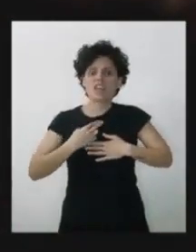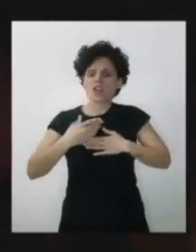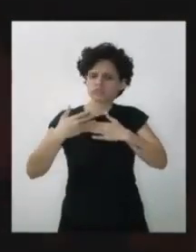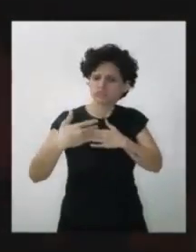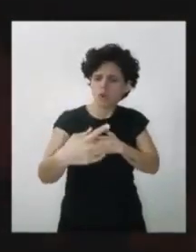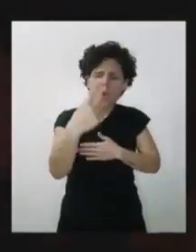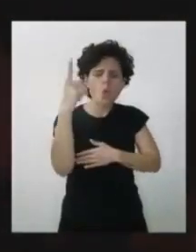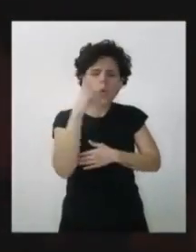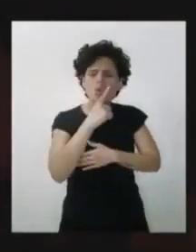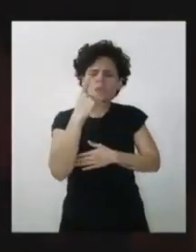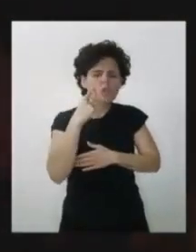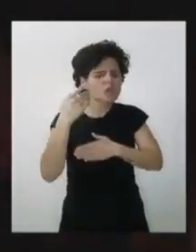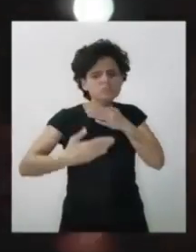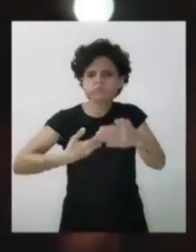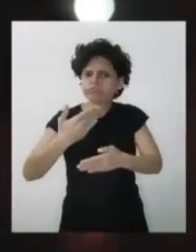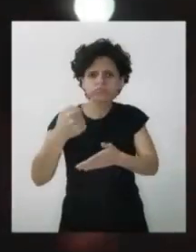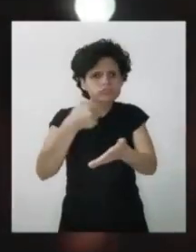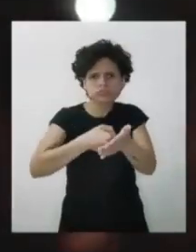voy a hacer.